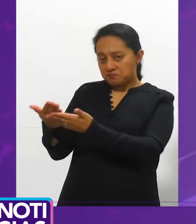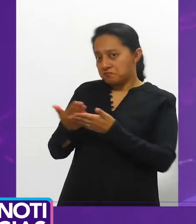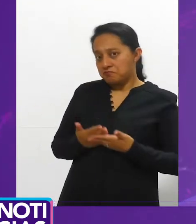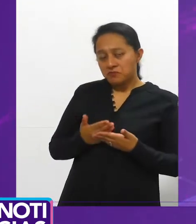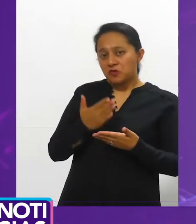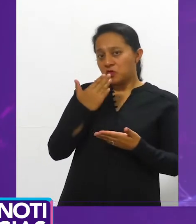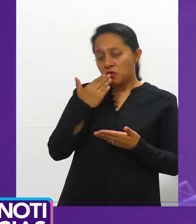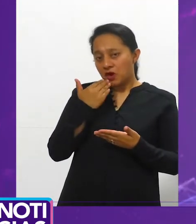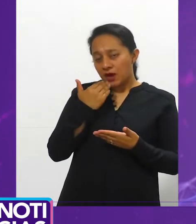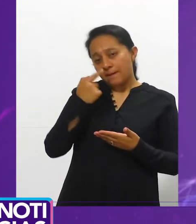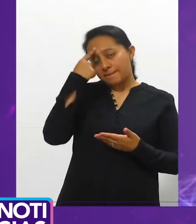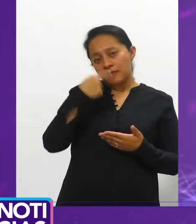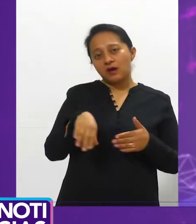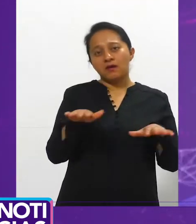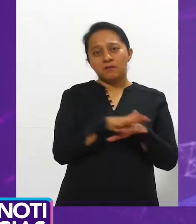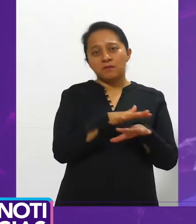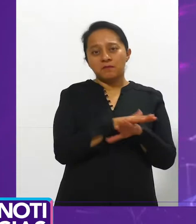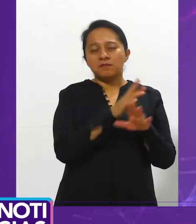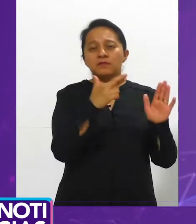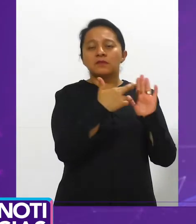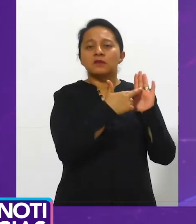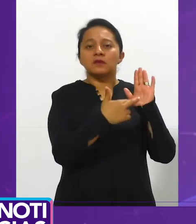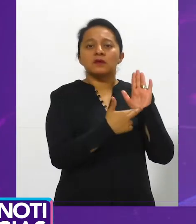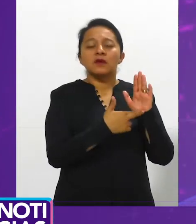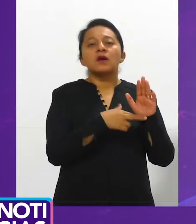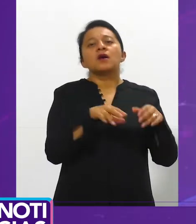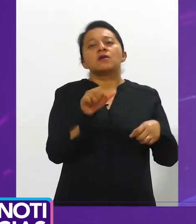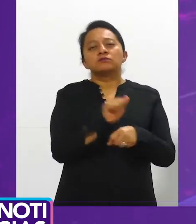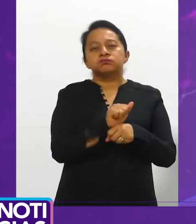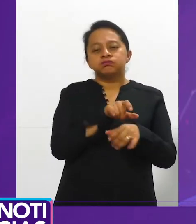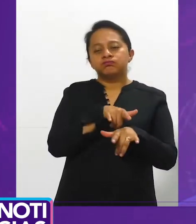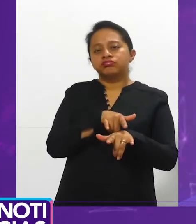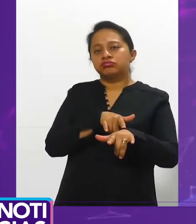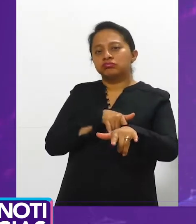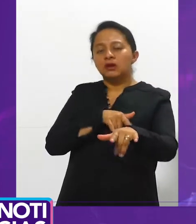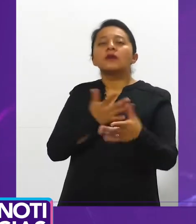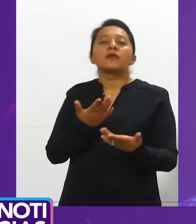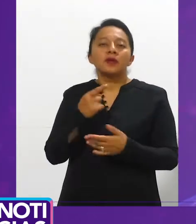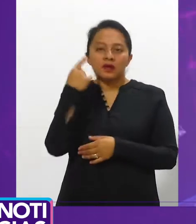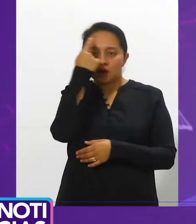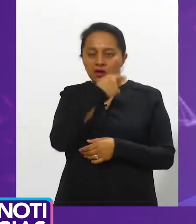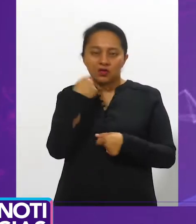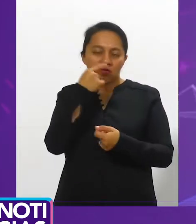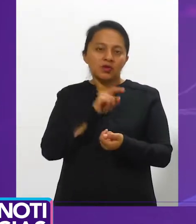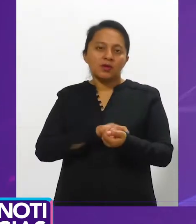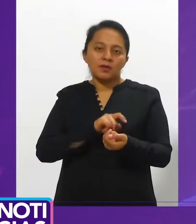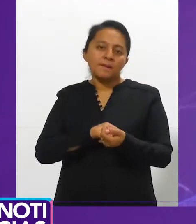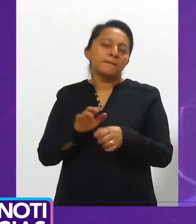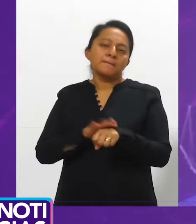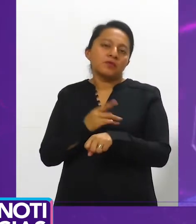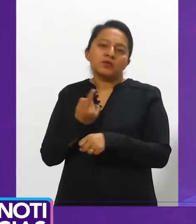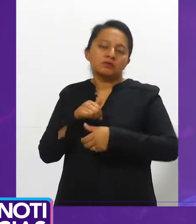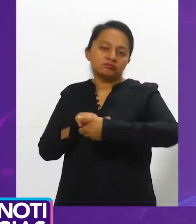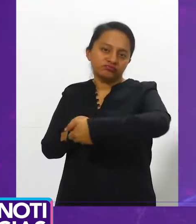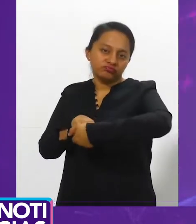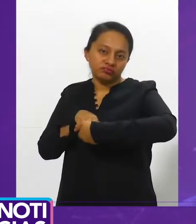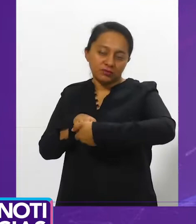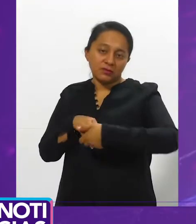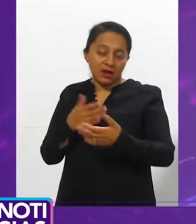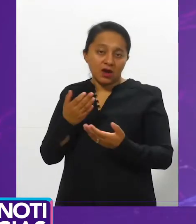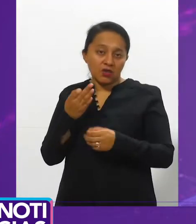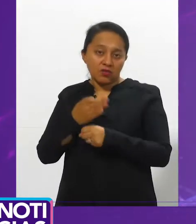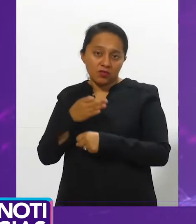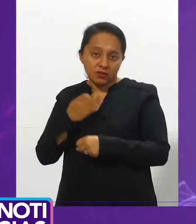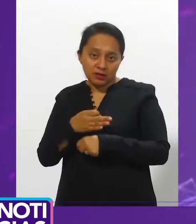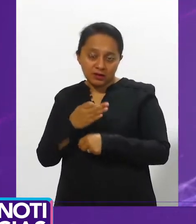reglamento de tránsito respecto a los horarios para el paso del transporte pesado, por lo que ante la premura de la entrada en vigor del mismo el